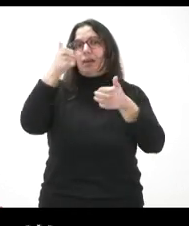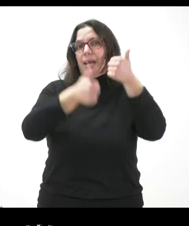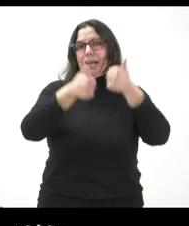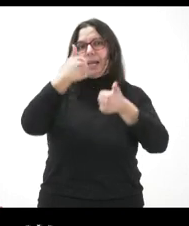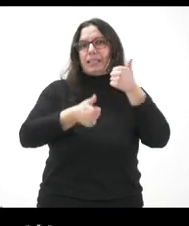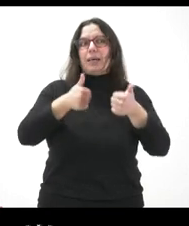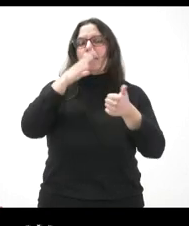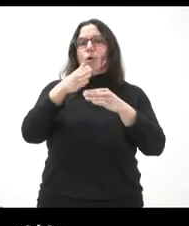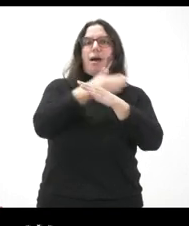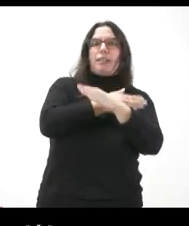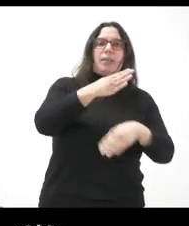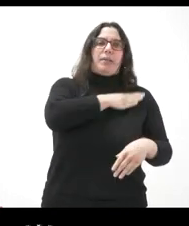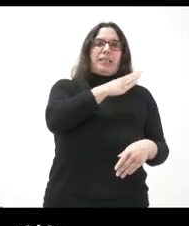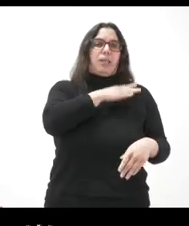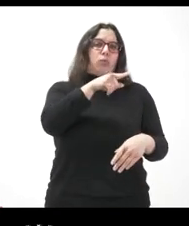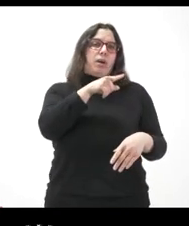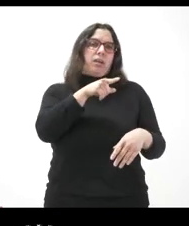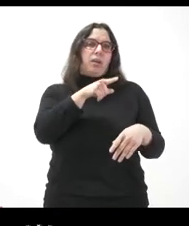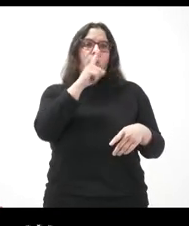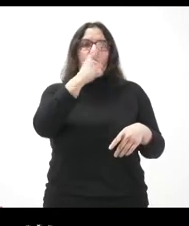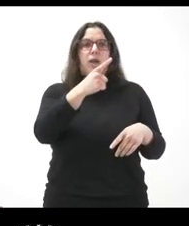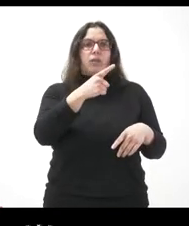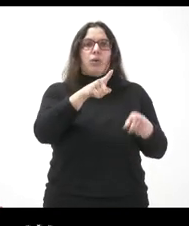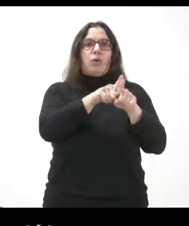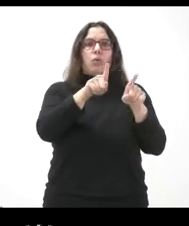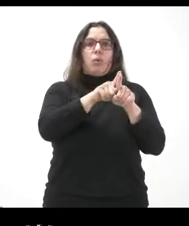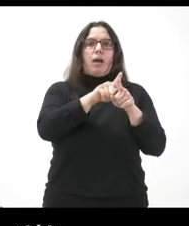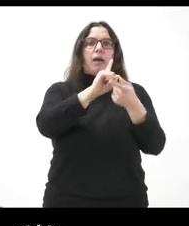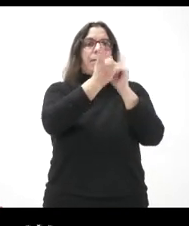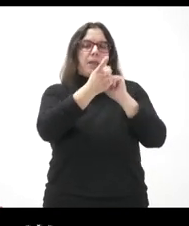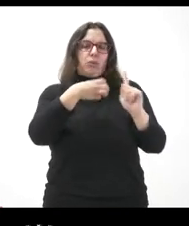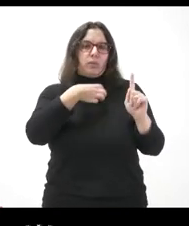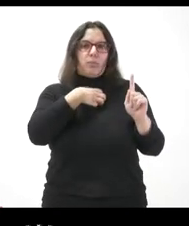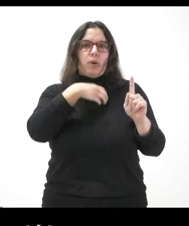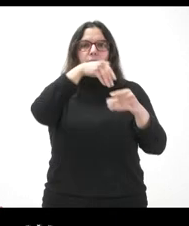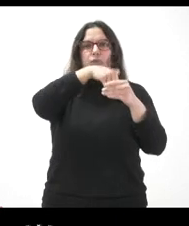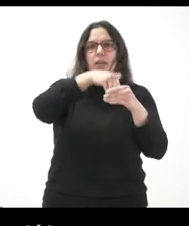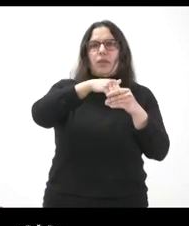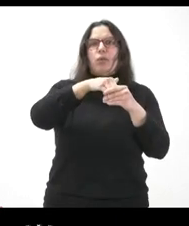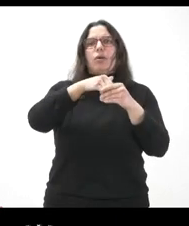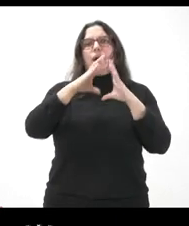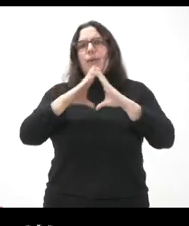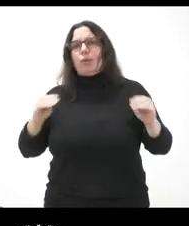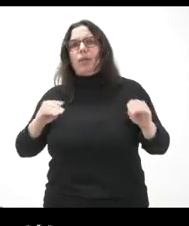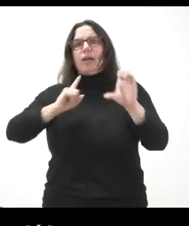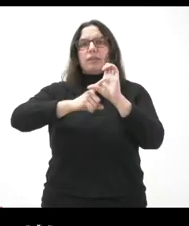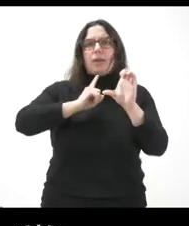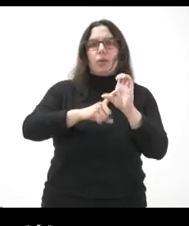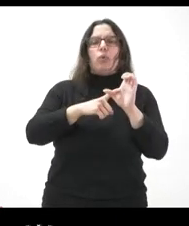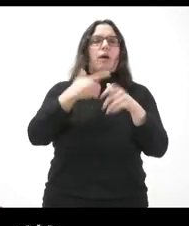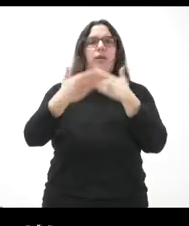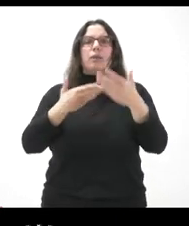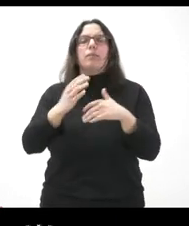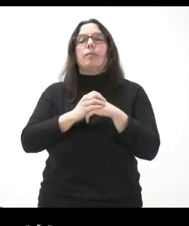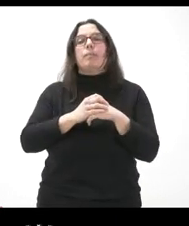bachillerato no hay margen para que en un año se modifiquen los contenidos en Andalucía, en Extremadura. Entonces,